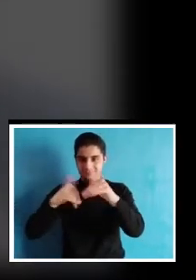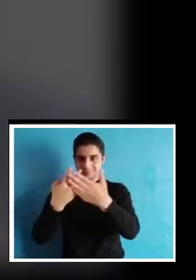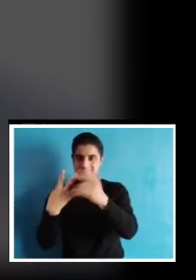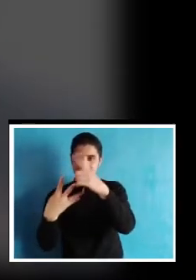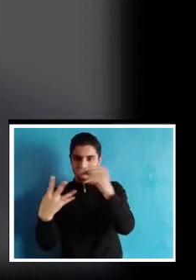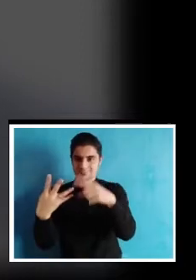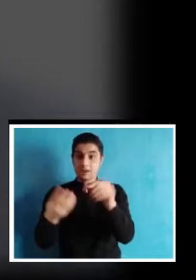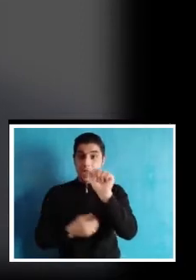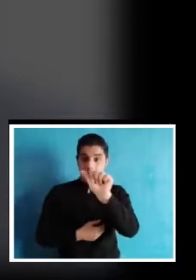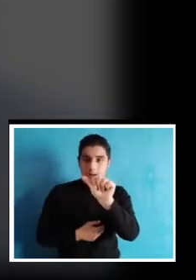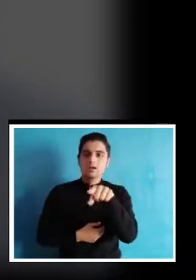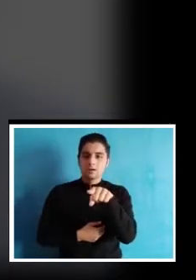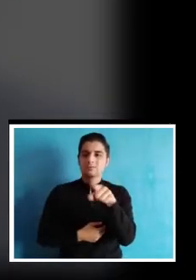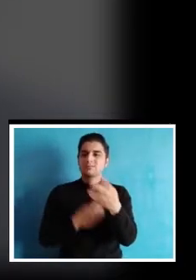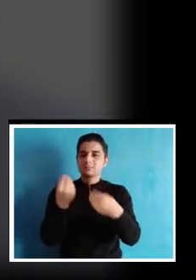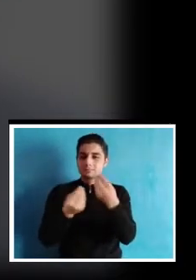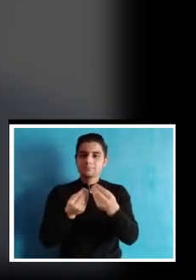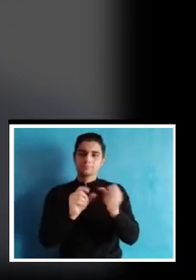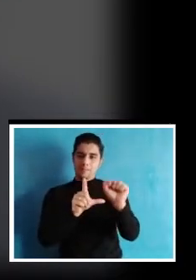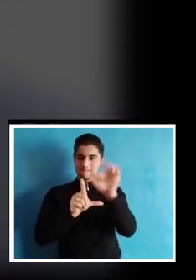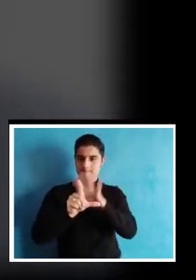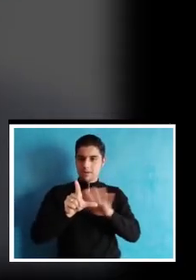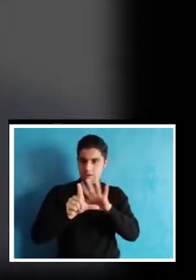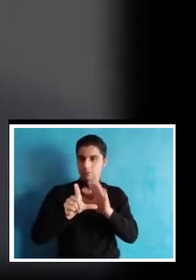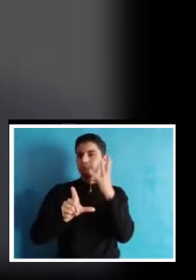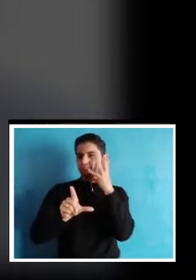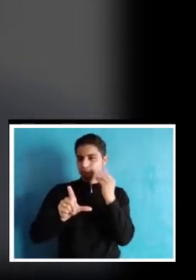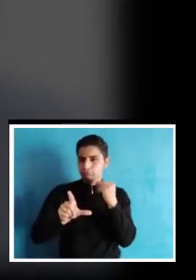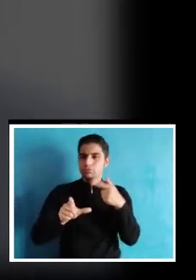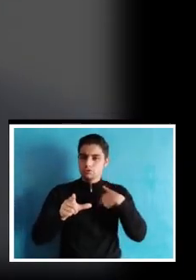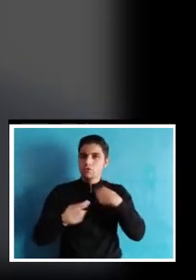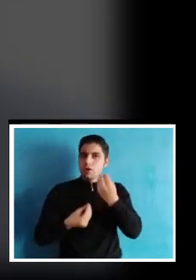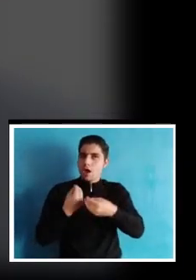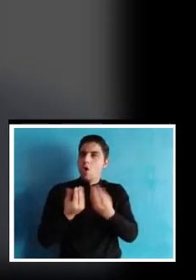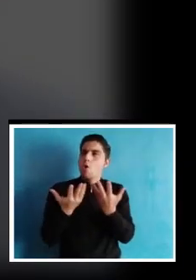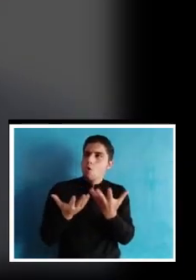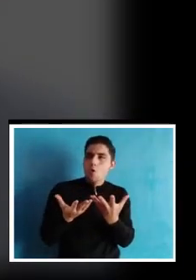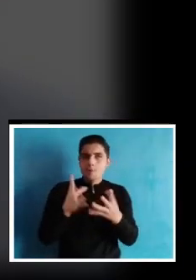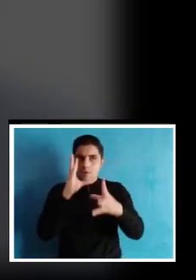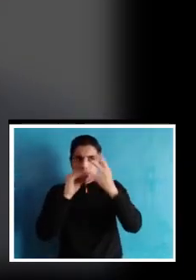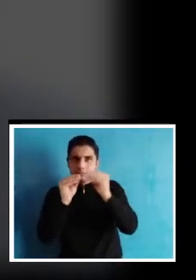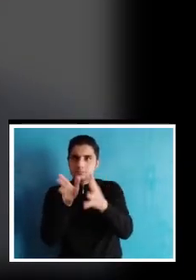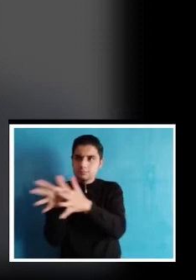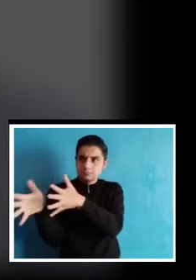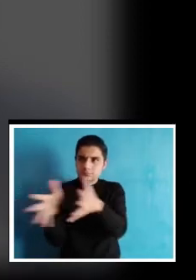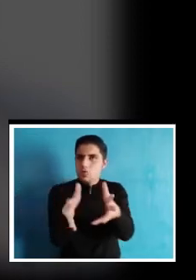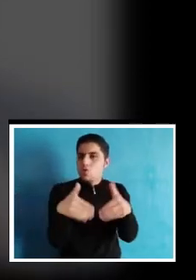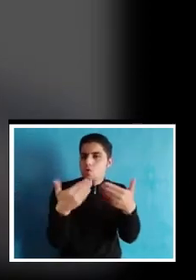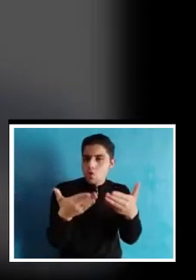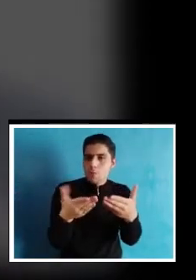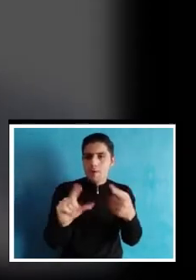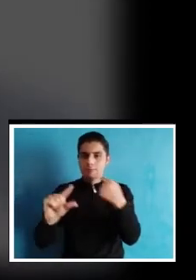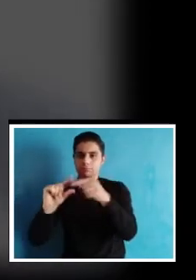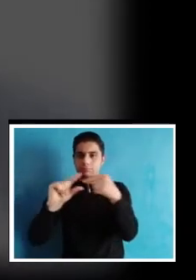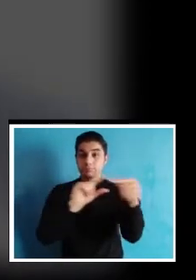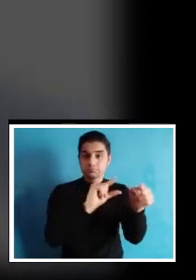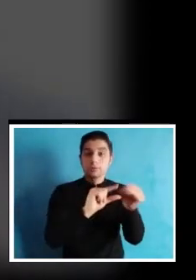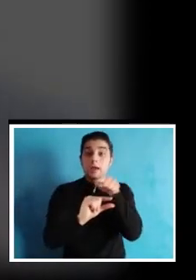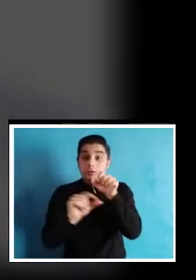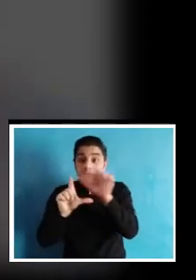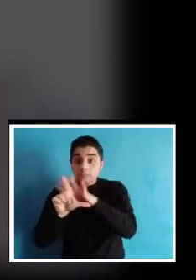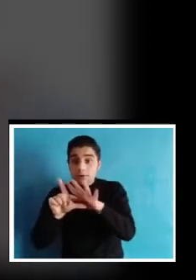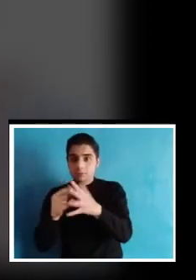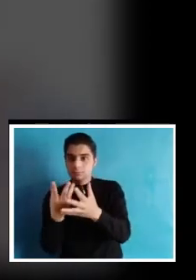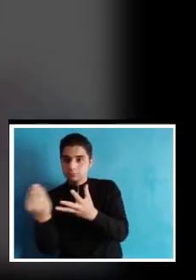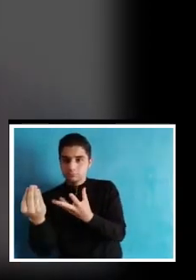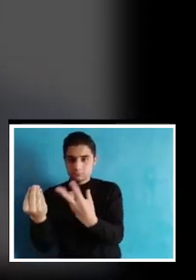tarde CDA del Colegio Isabel II enviaron sus videos narrando aspectos de su experiencia educativa. Los videos se organizaron